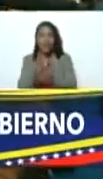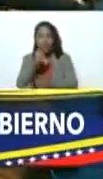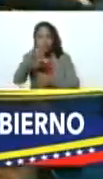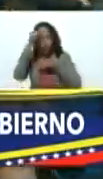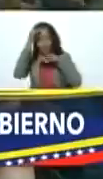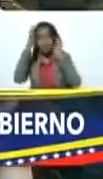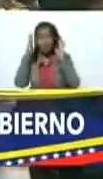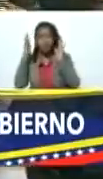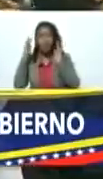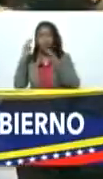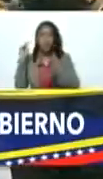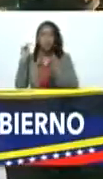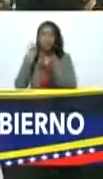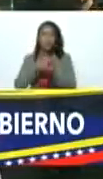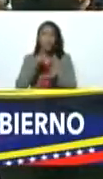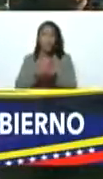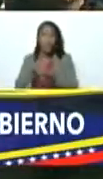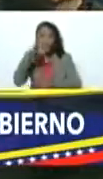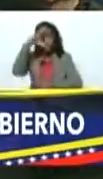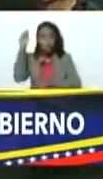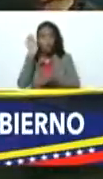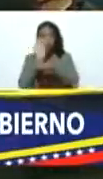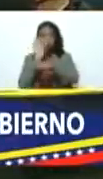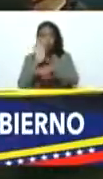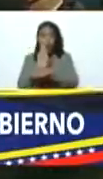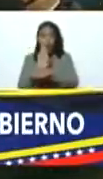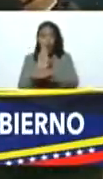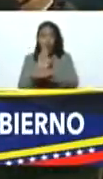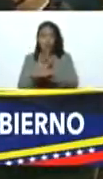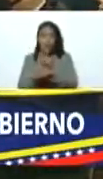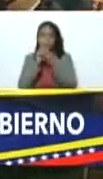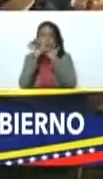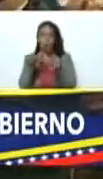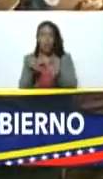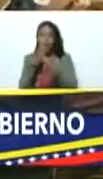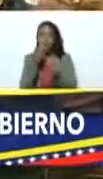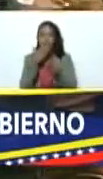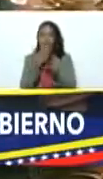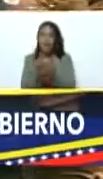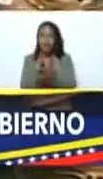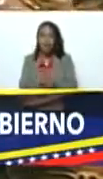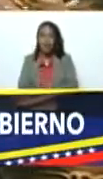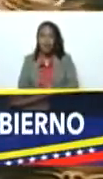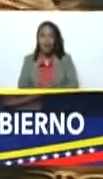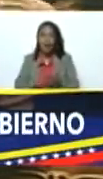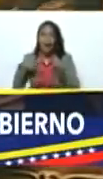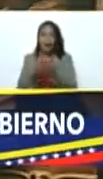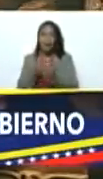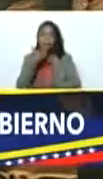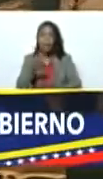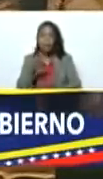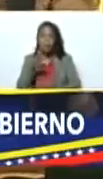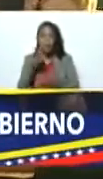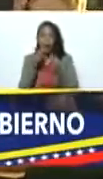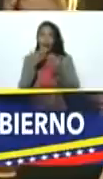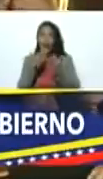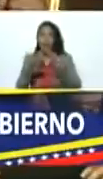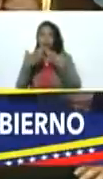asistencia que Dios me los guarde y me los bendiga muchas gracias hasta la próxima muchas gracias